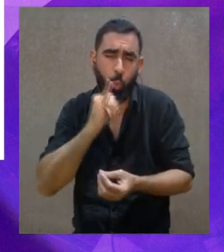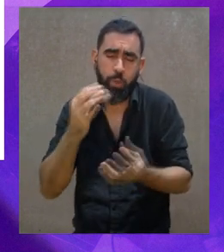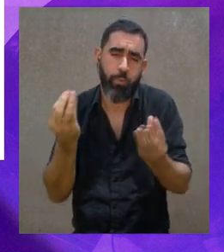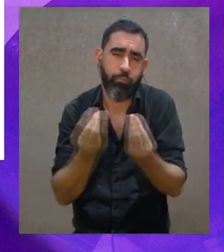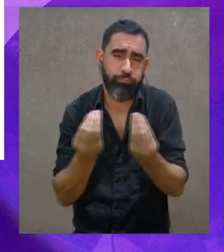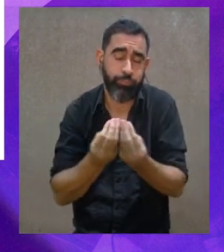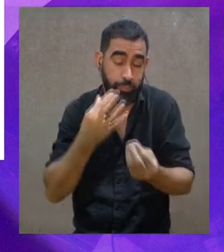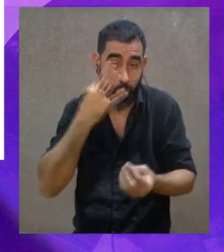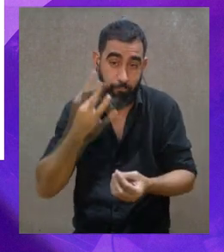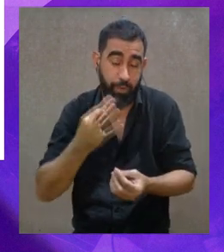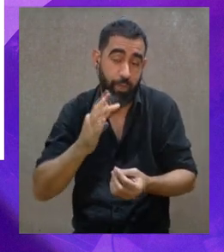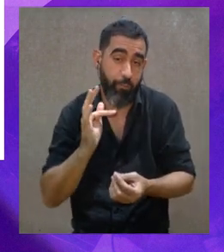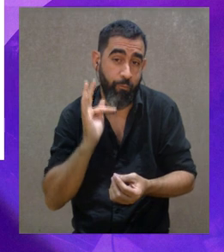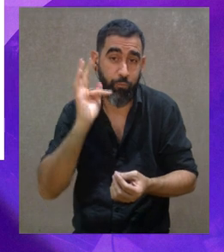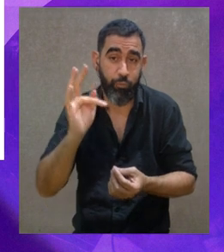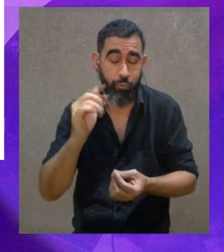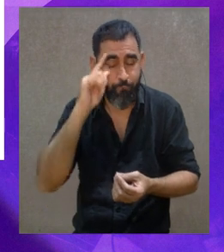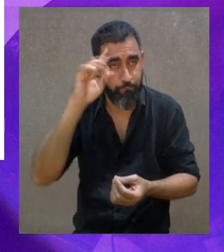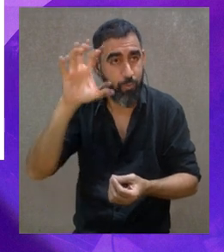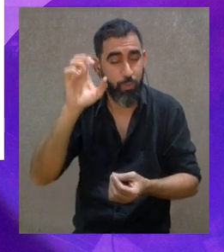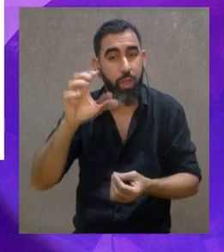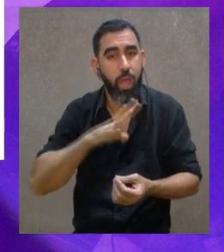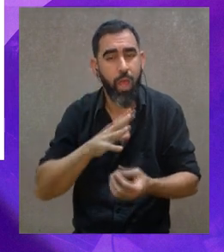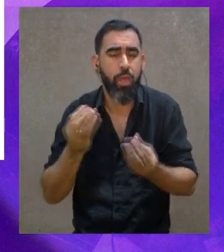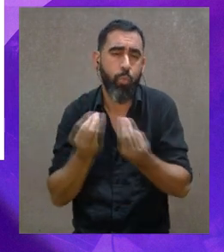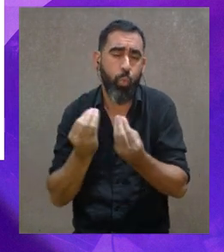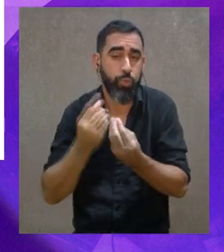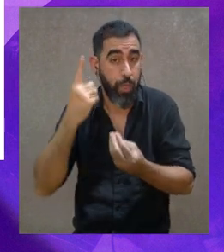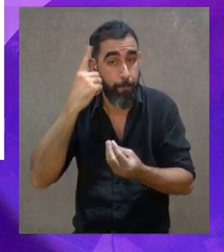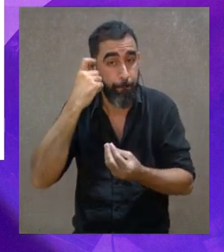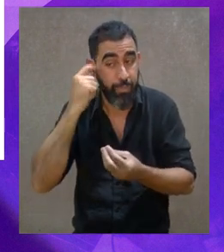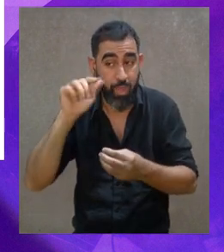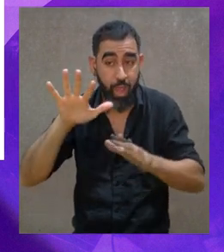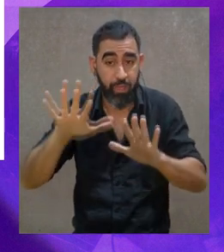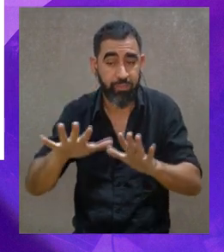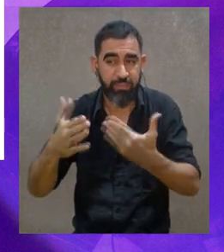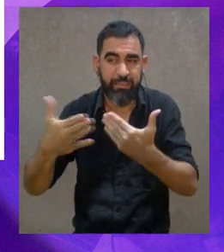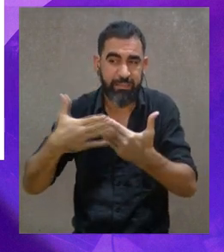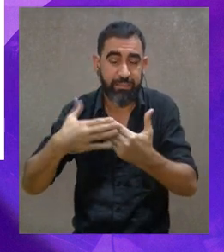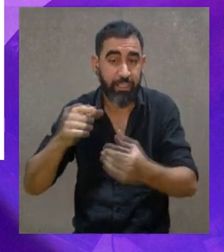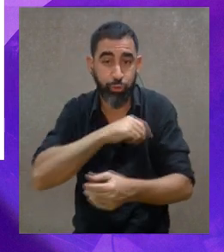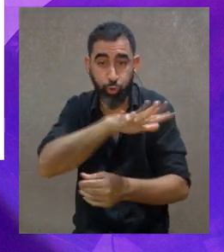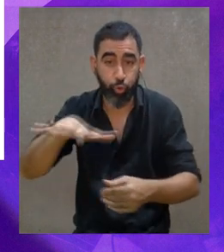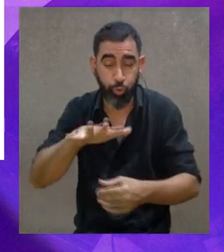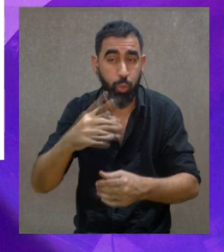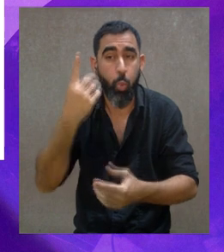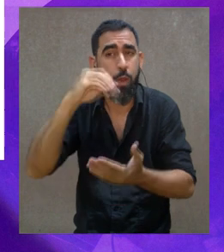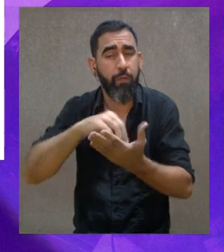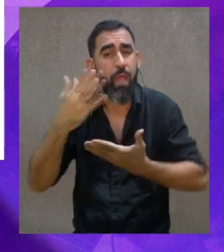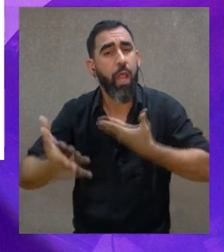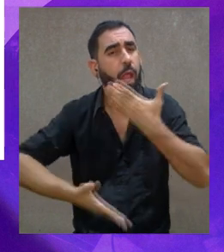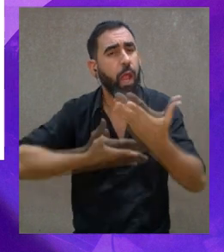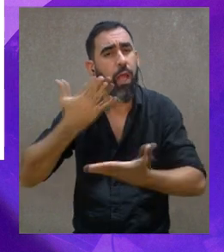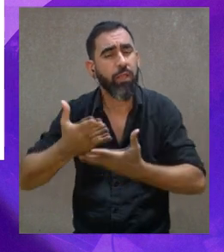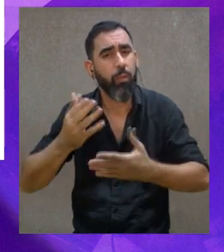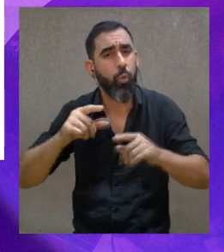anécdotas invaluables para tener, hemos tenido unas cuantas experiencias así de acercamiento